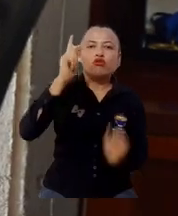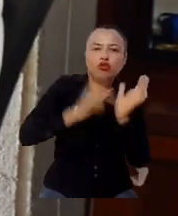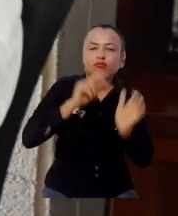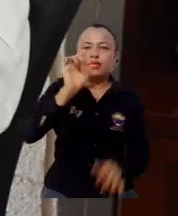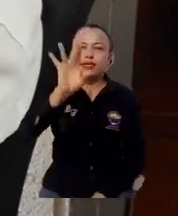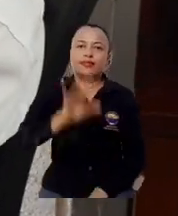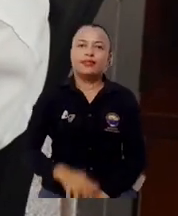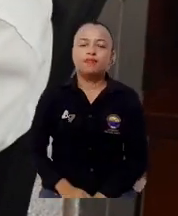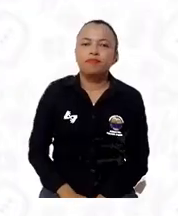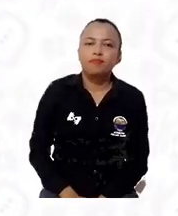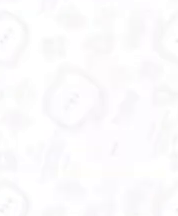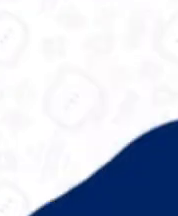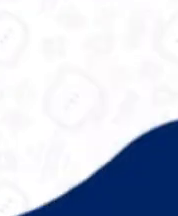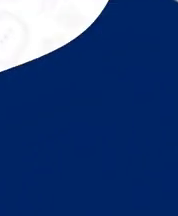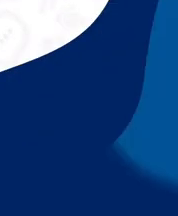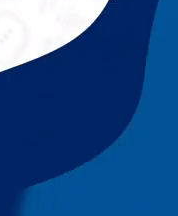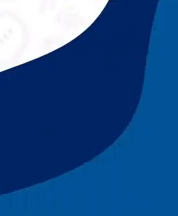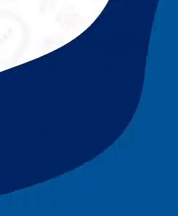9001-2015.